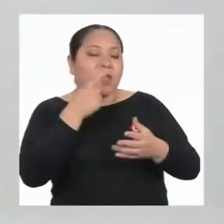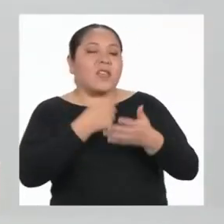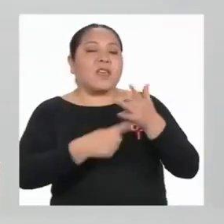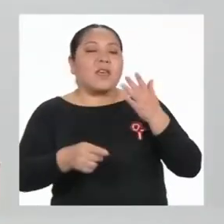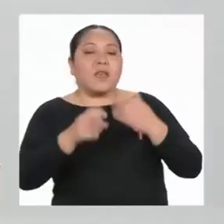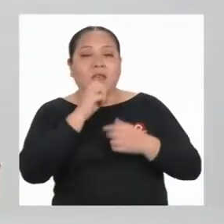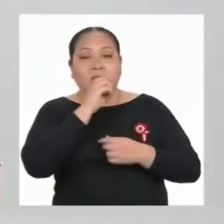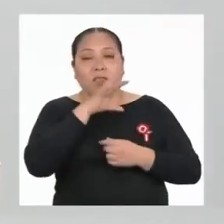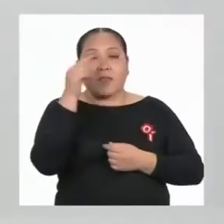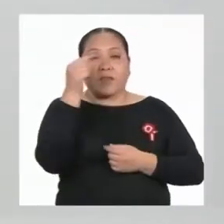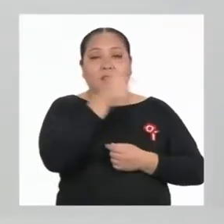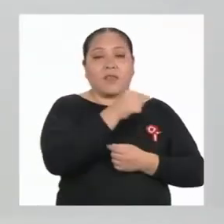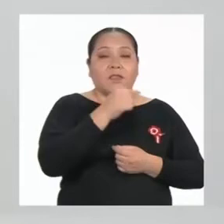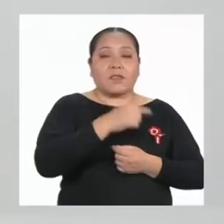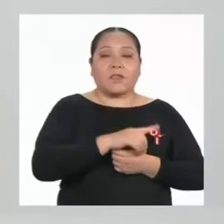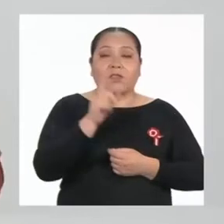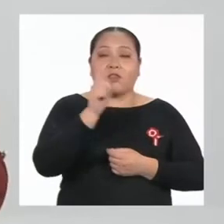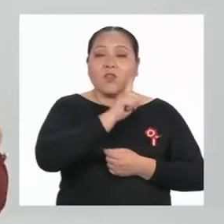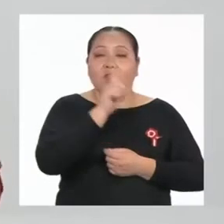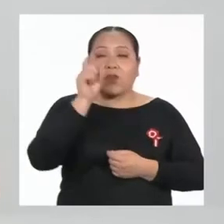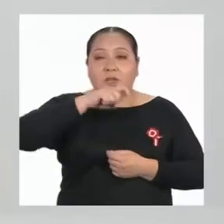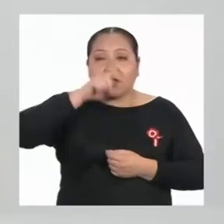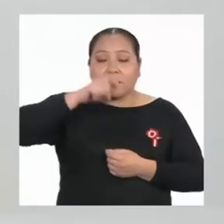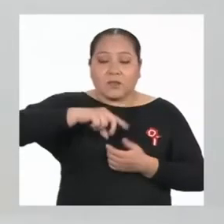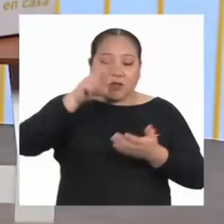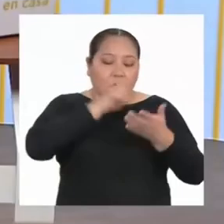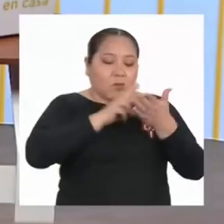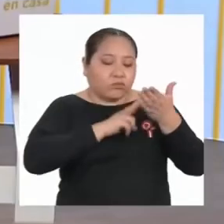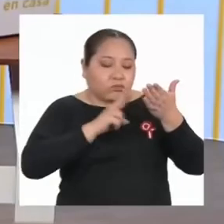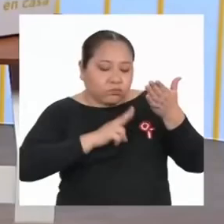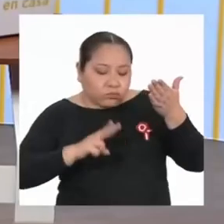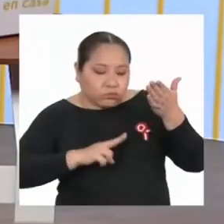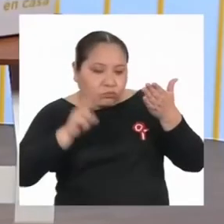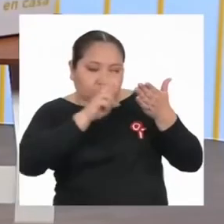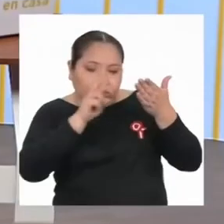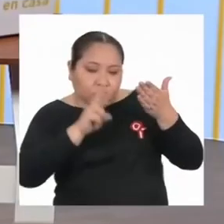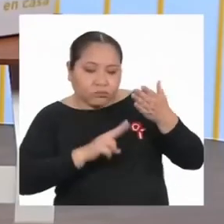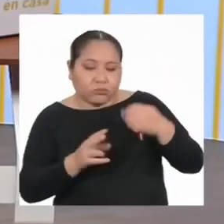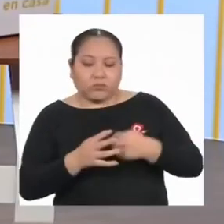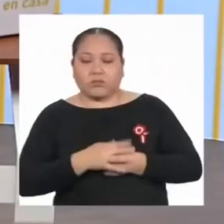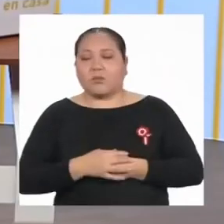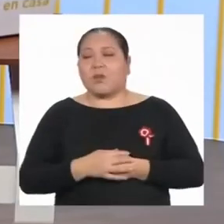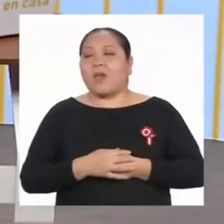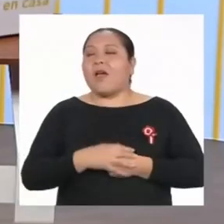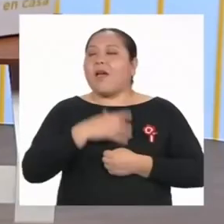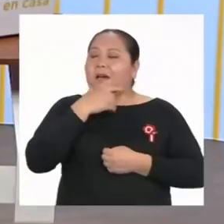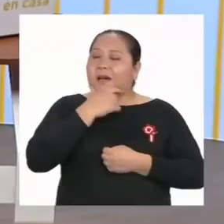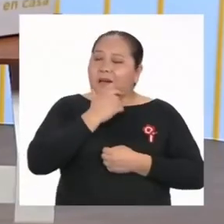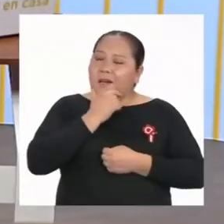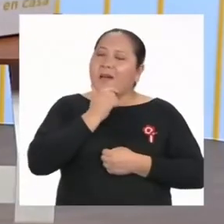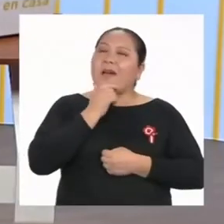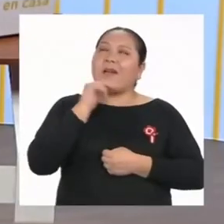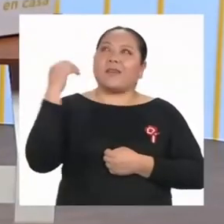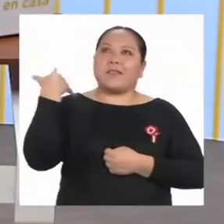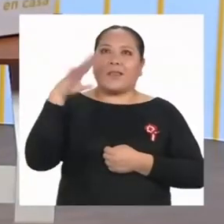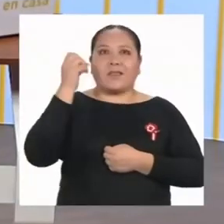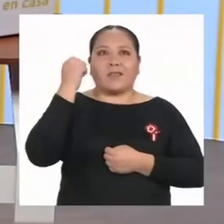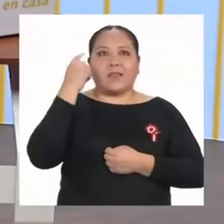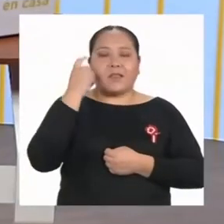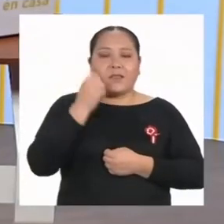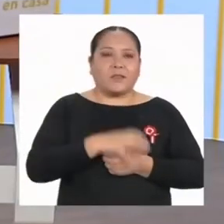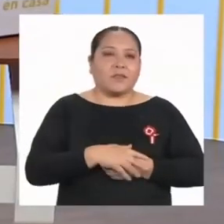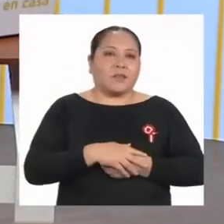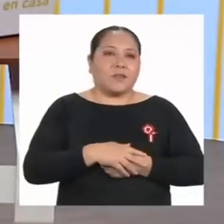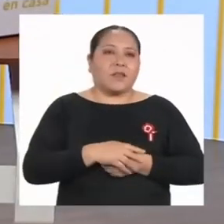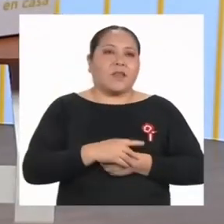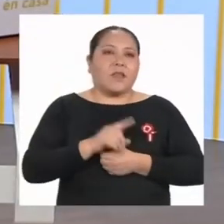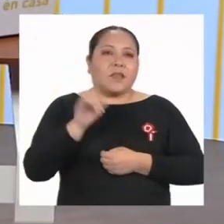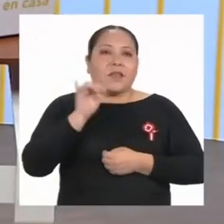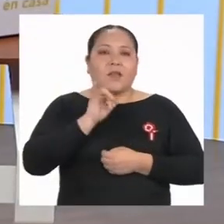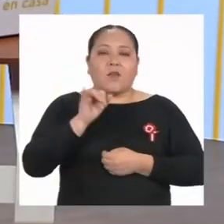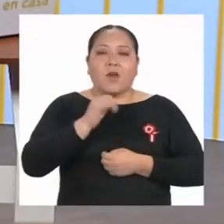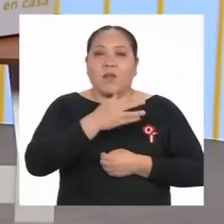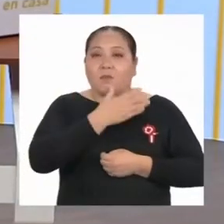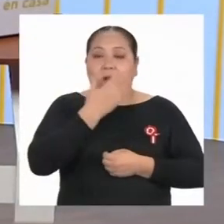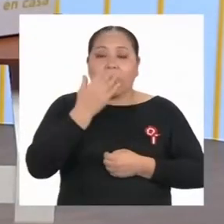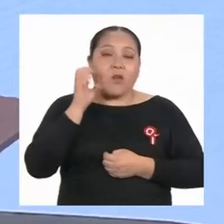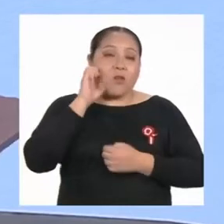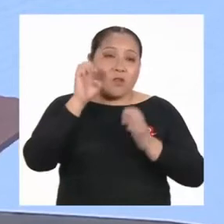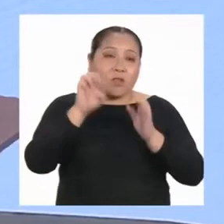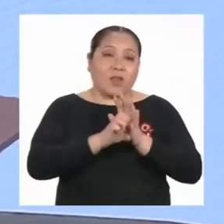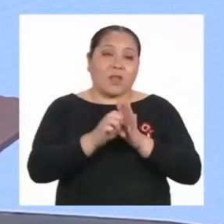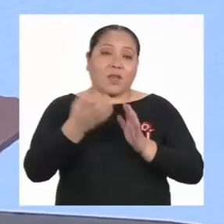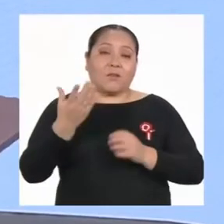sin necesidad de leer todo el texto. Ah, ya entendí. Pero igual, mejor con un ejemplo.